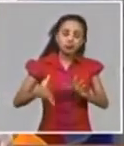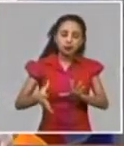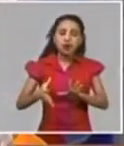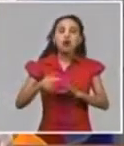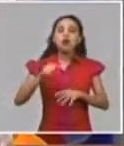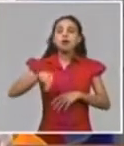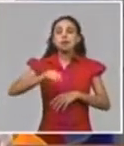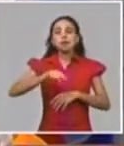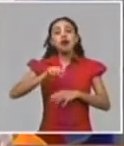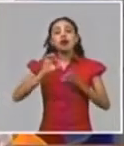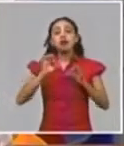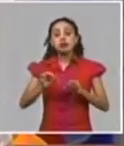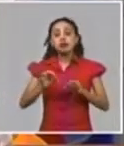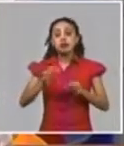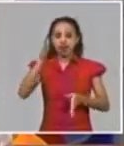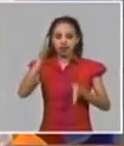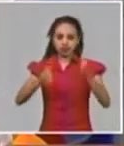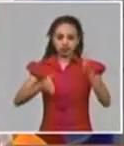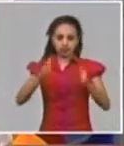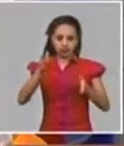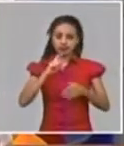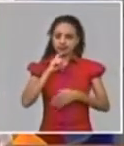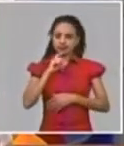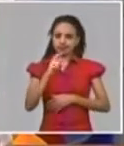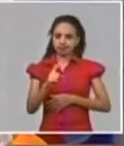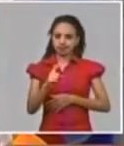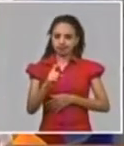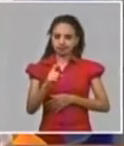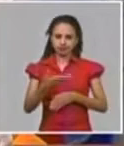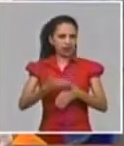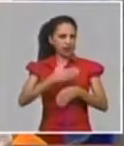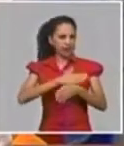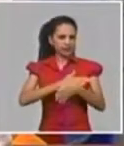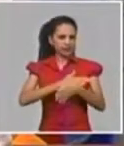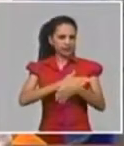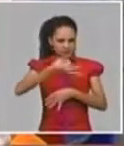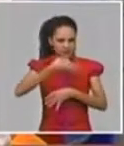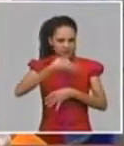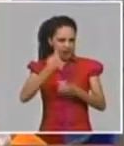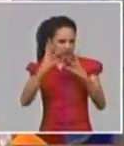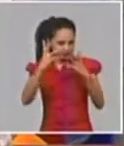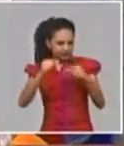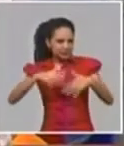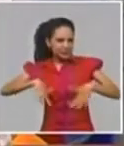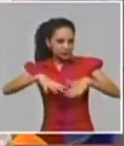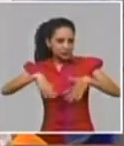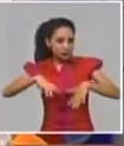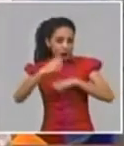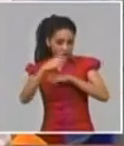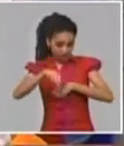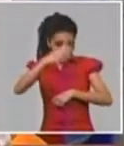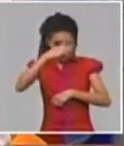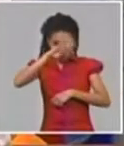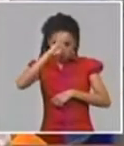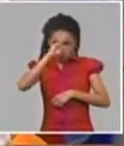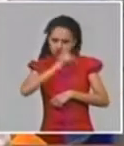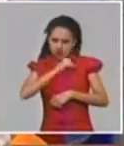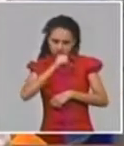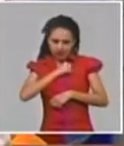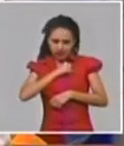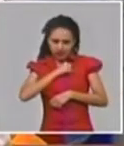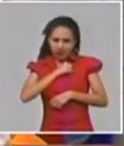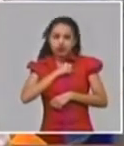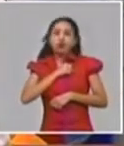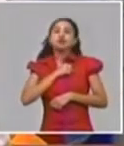esta etapa. Ahora, antes de actualizar algunas cifras, Dani, de cómo va la situación en el país, yo quiero seguir apelando a la